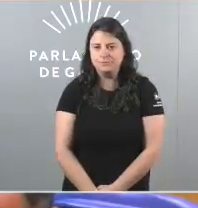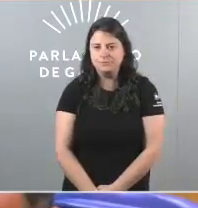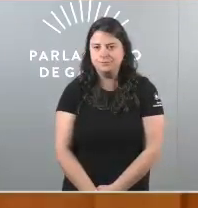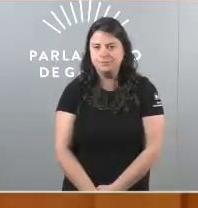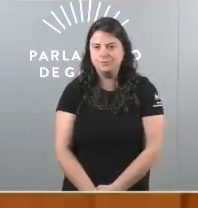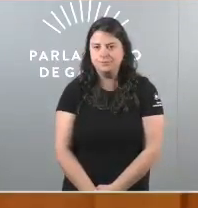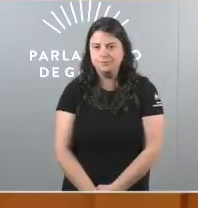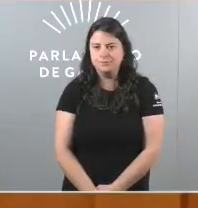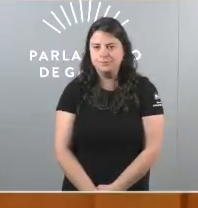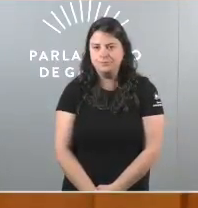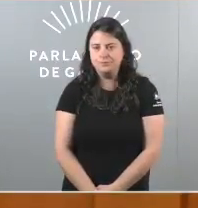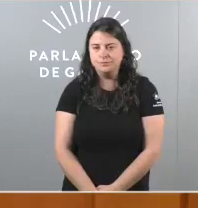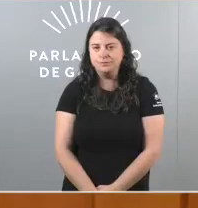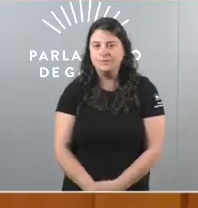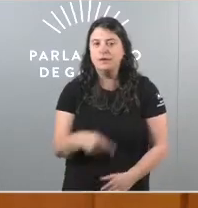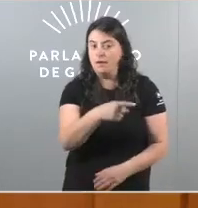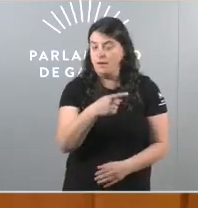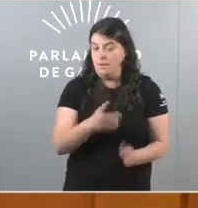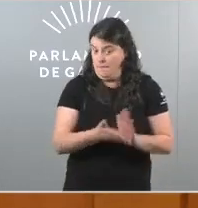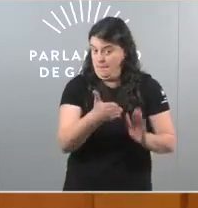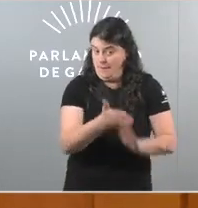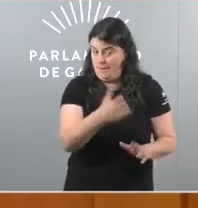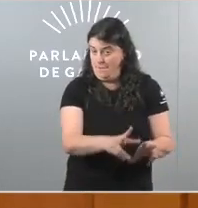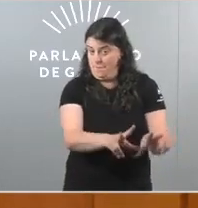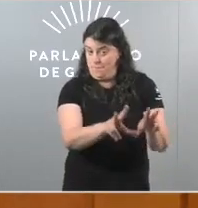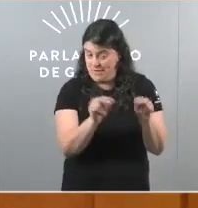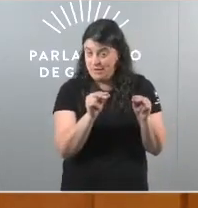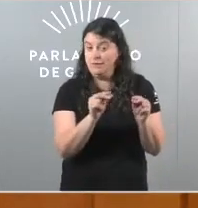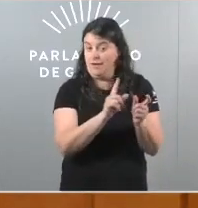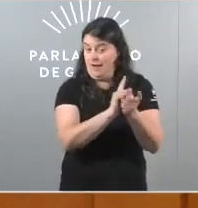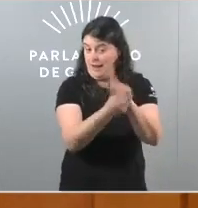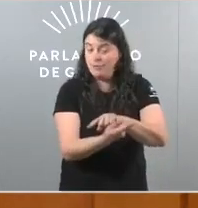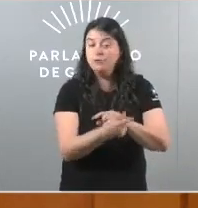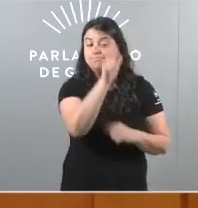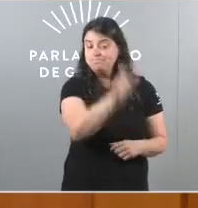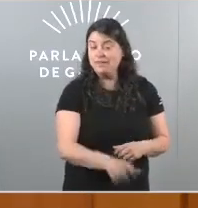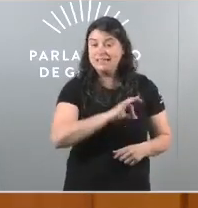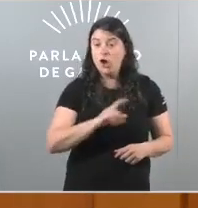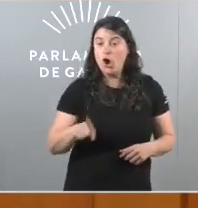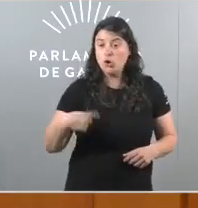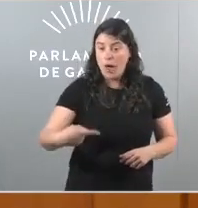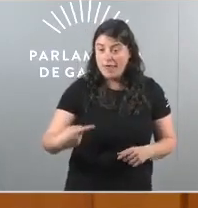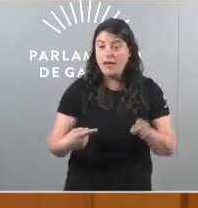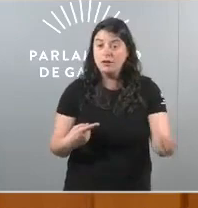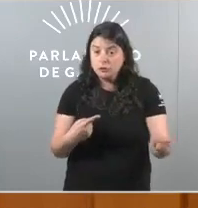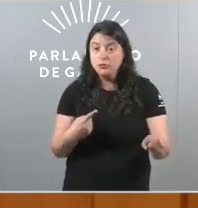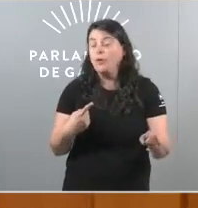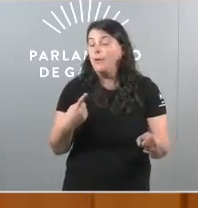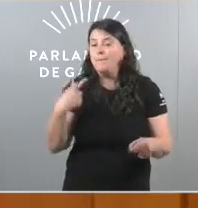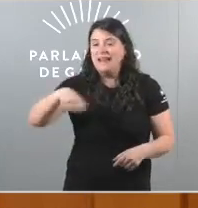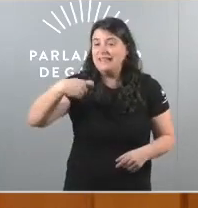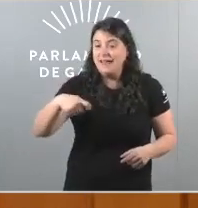E nesa conta atrás, señor Rueda, vostede vai ser un presidente accidental,